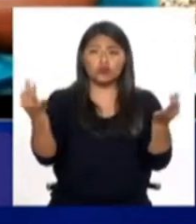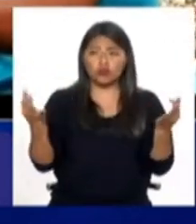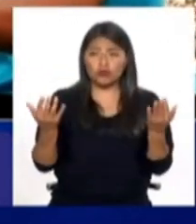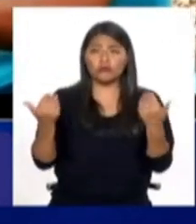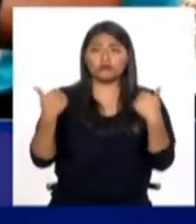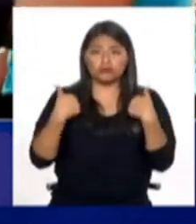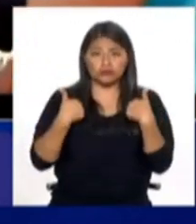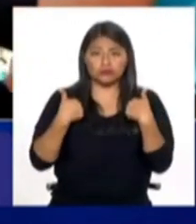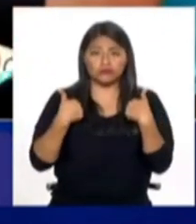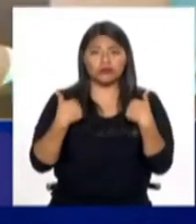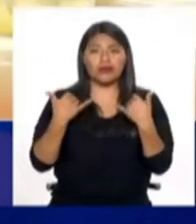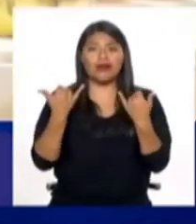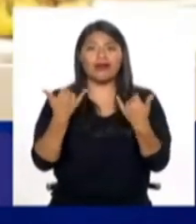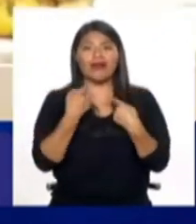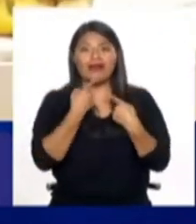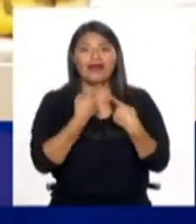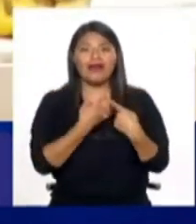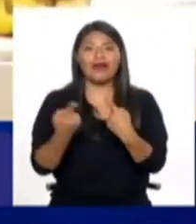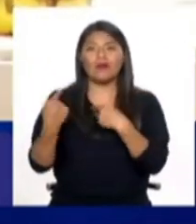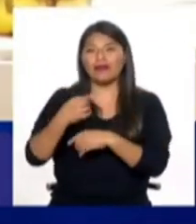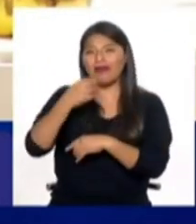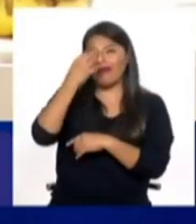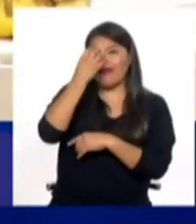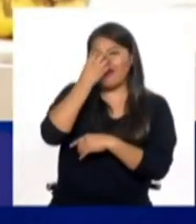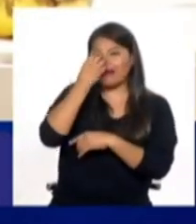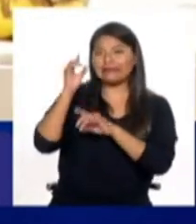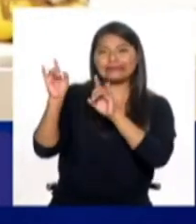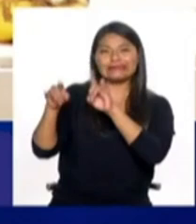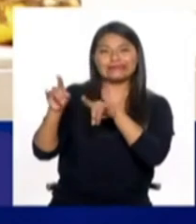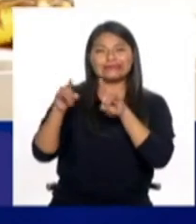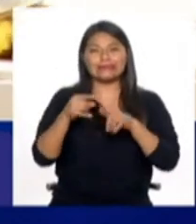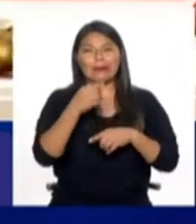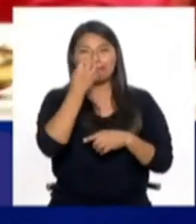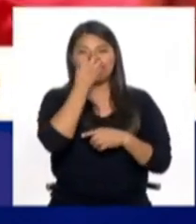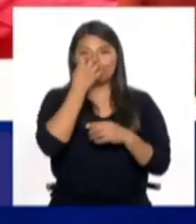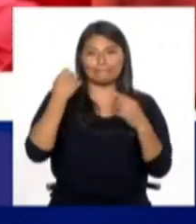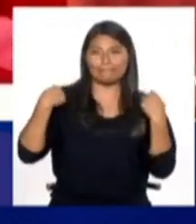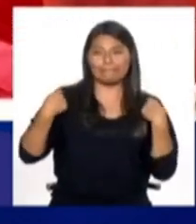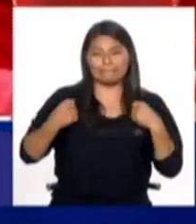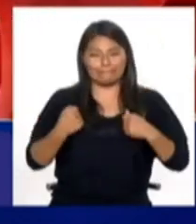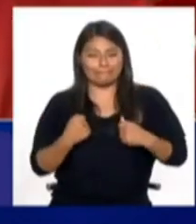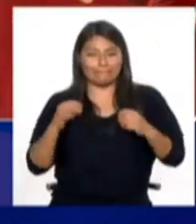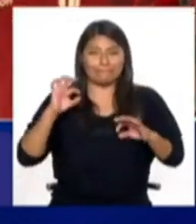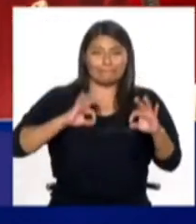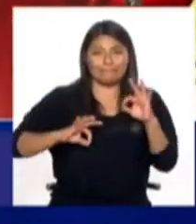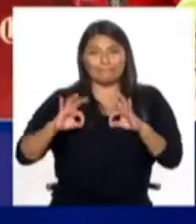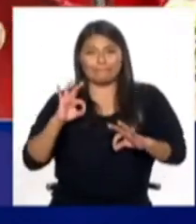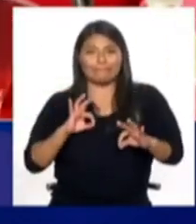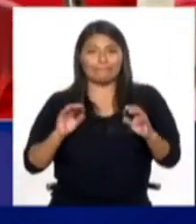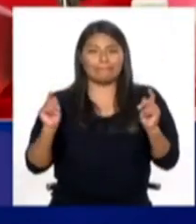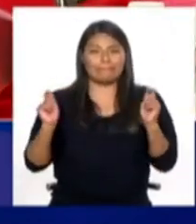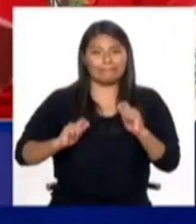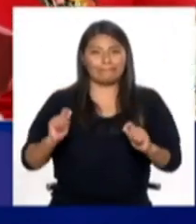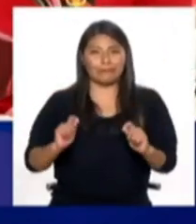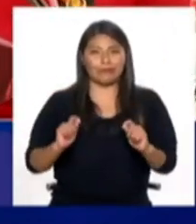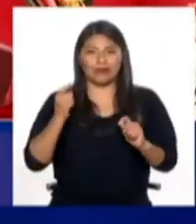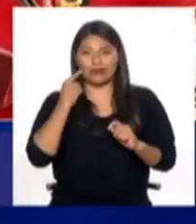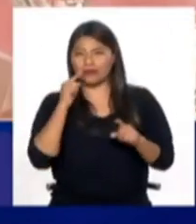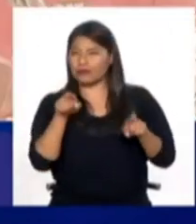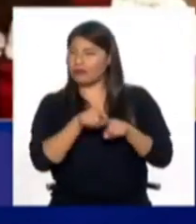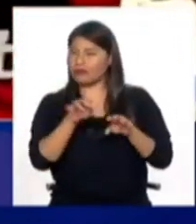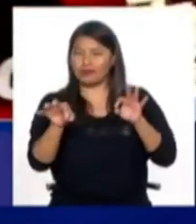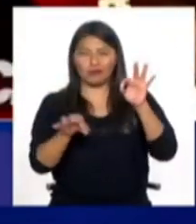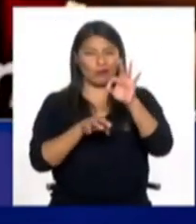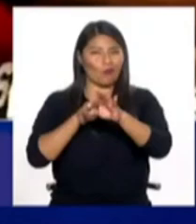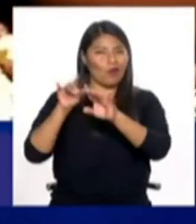caricaturiza es una forma de burlarse de identidades y de burlarse de las personas,